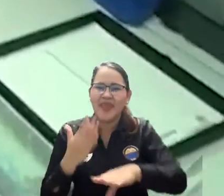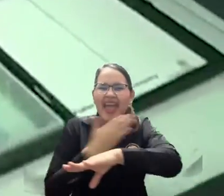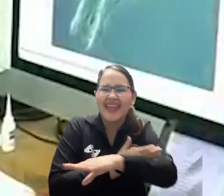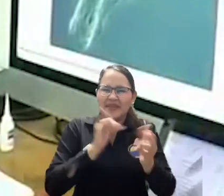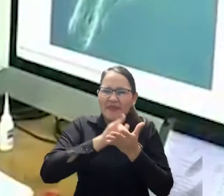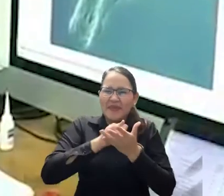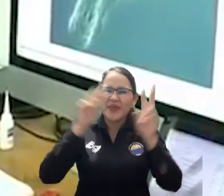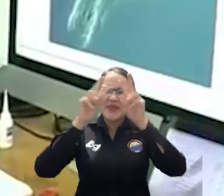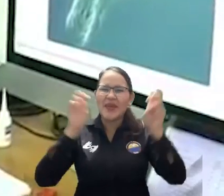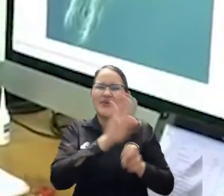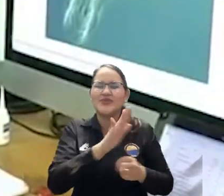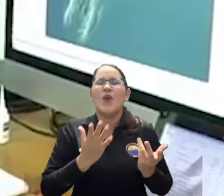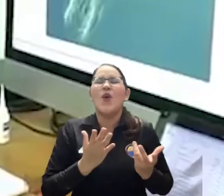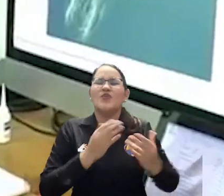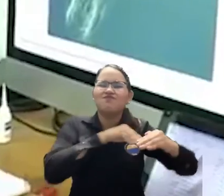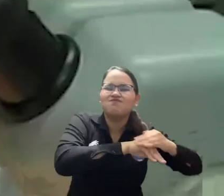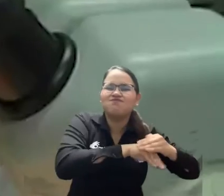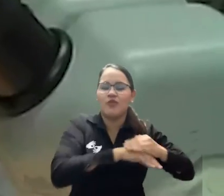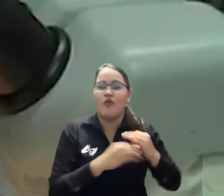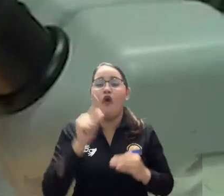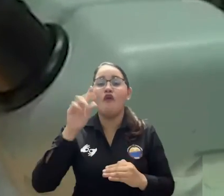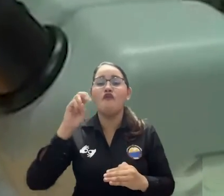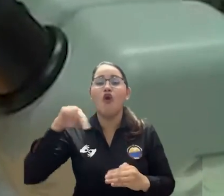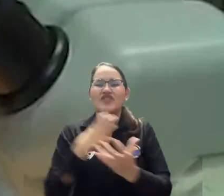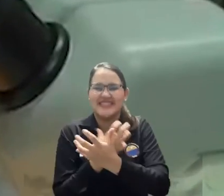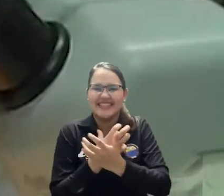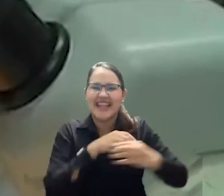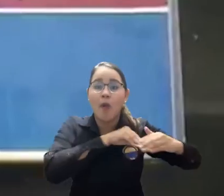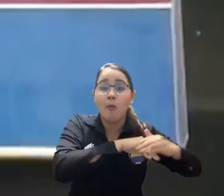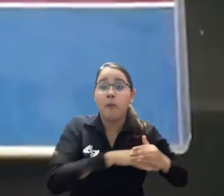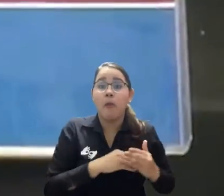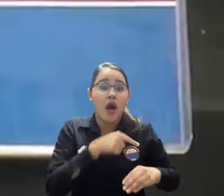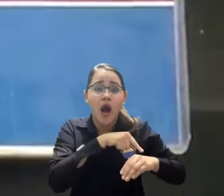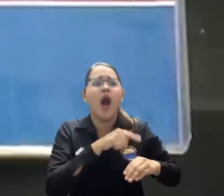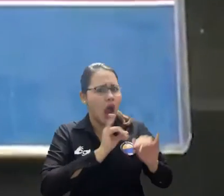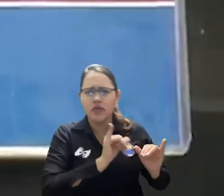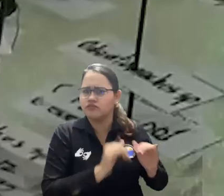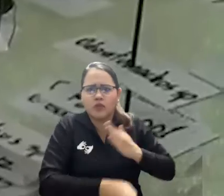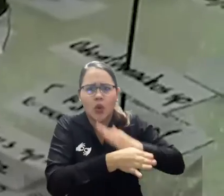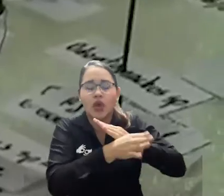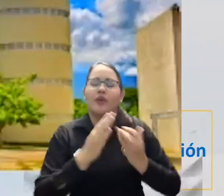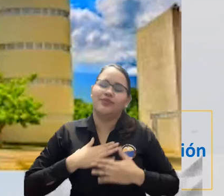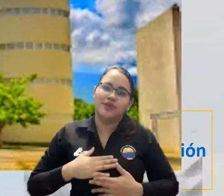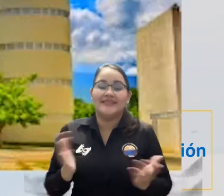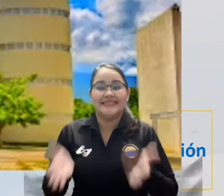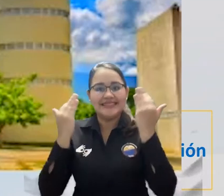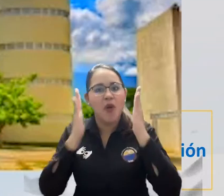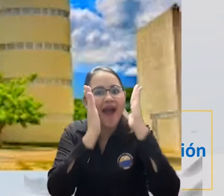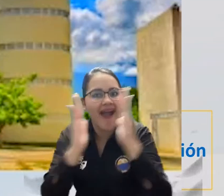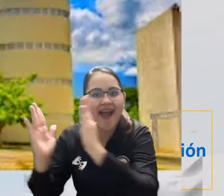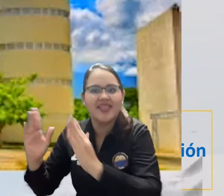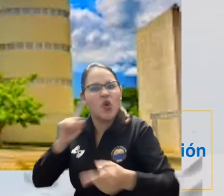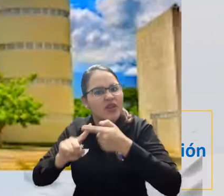mantener el presupuesto intacto de conciencias, una evidencia de la importancia que tiene las